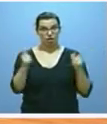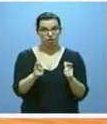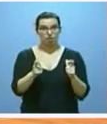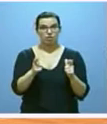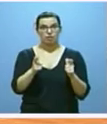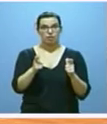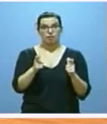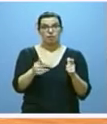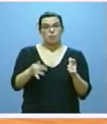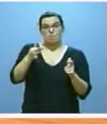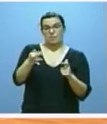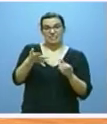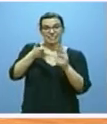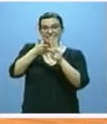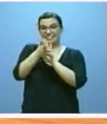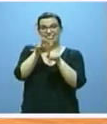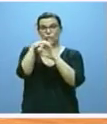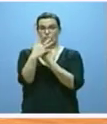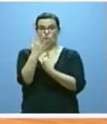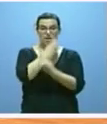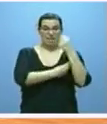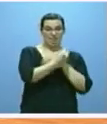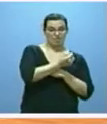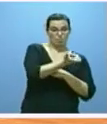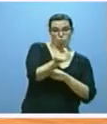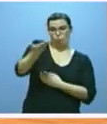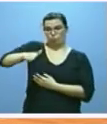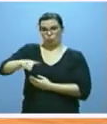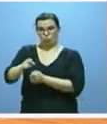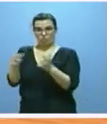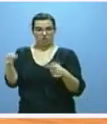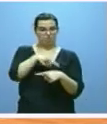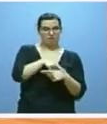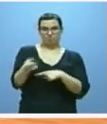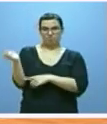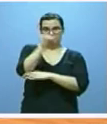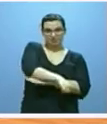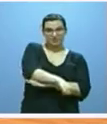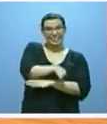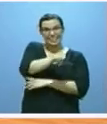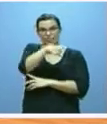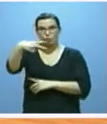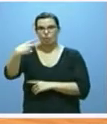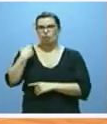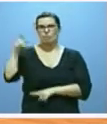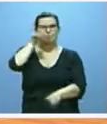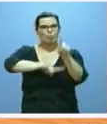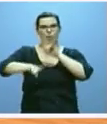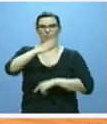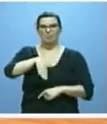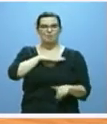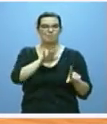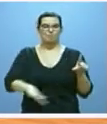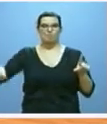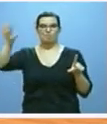el saldo vegetativo negativo con mayor número de defunciones que de nacimientos es un problema ya del conjunto de España en los